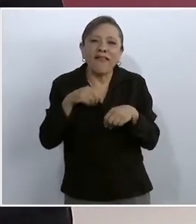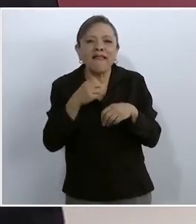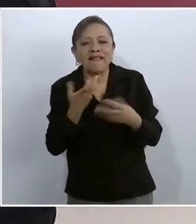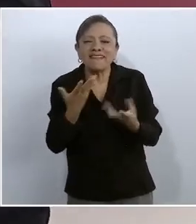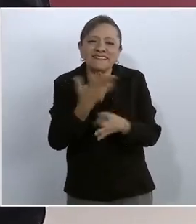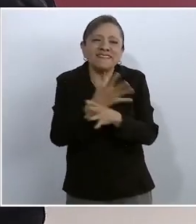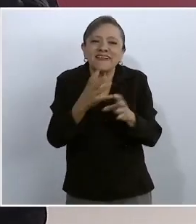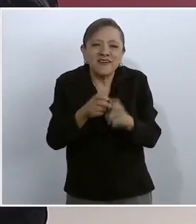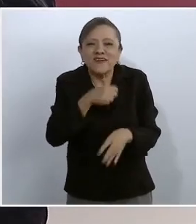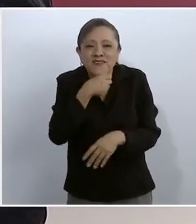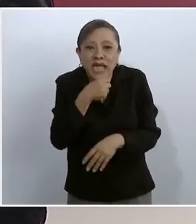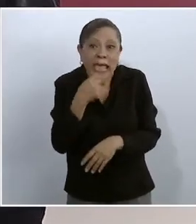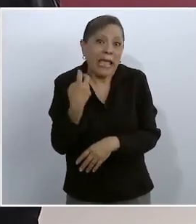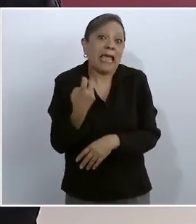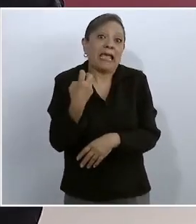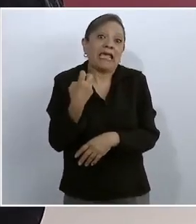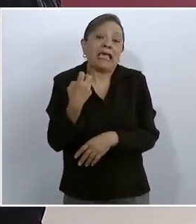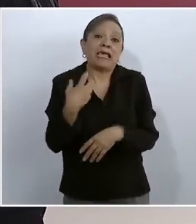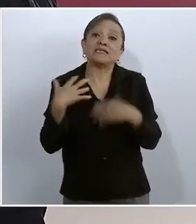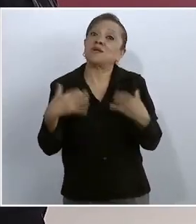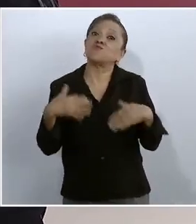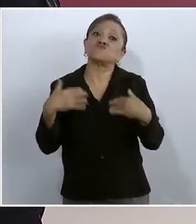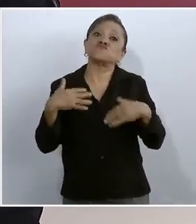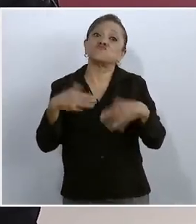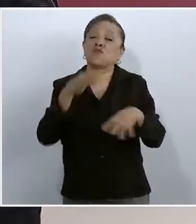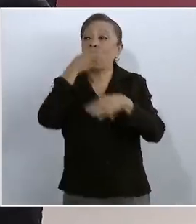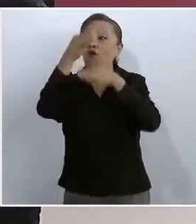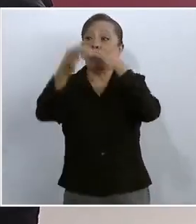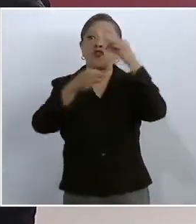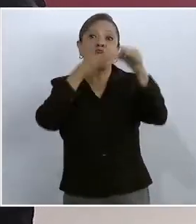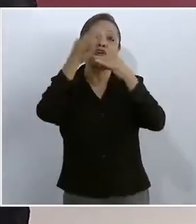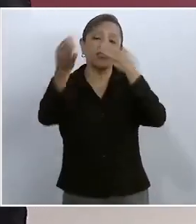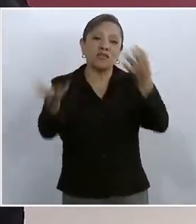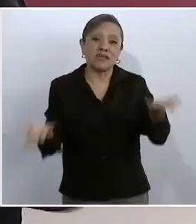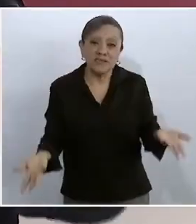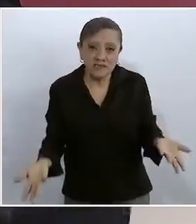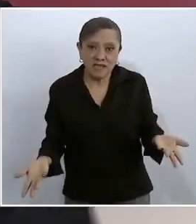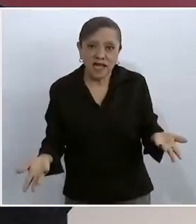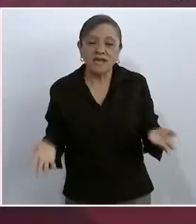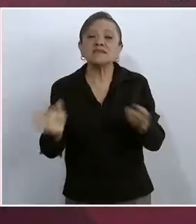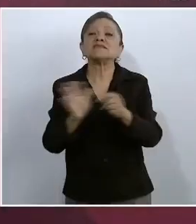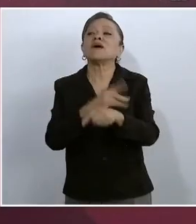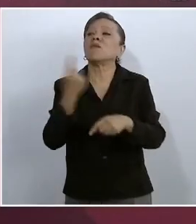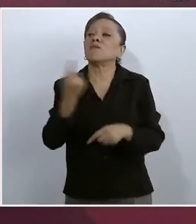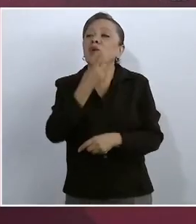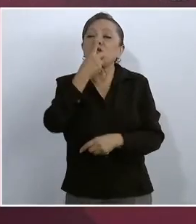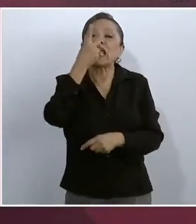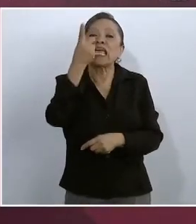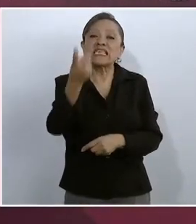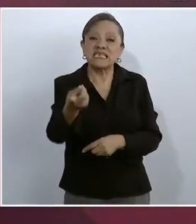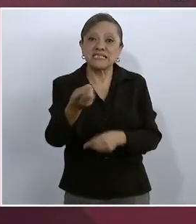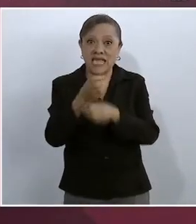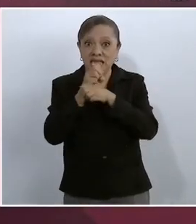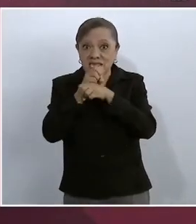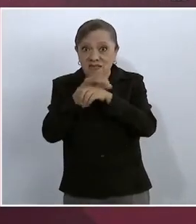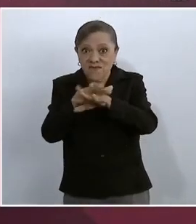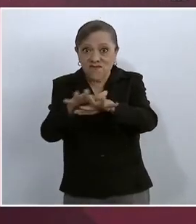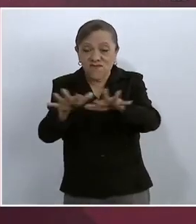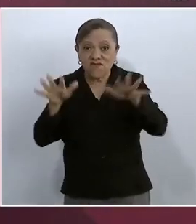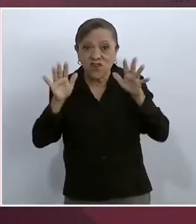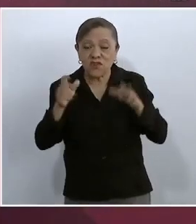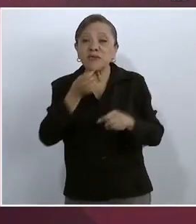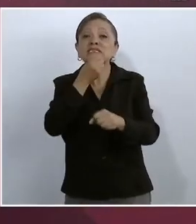Esa fue la gran nota, porque en los informes de la Secretaría de la Defensa